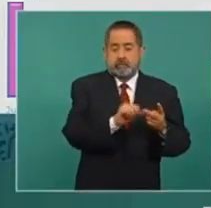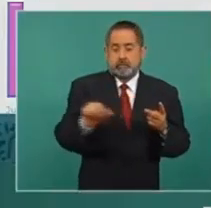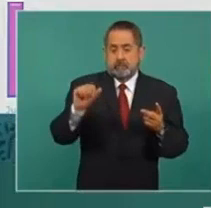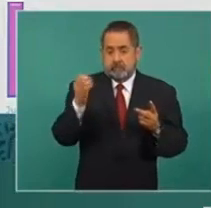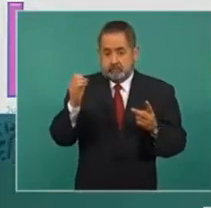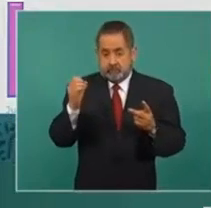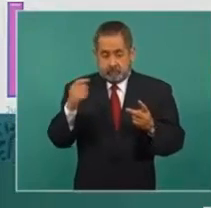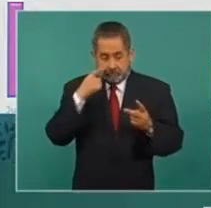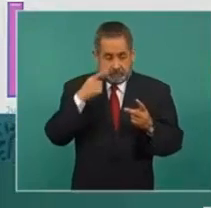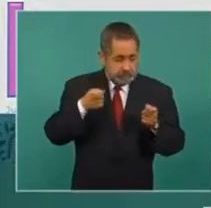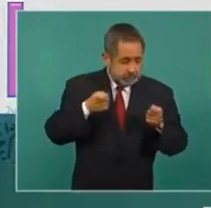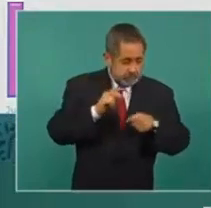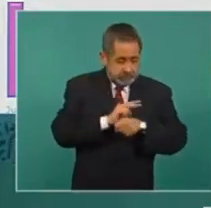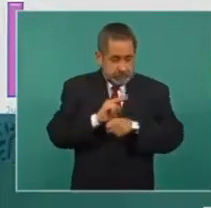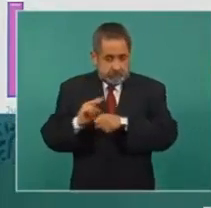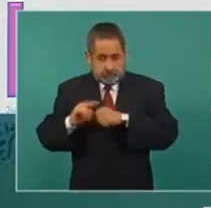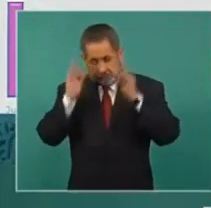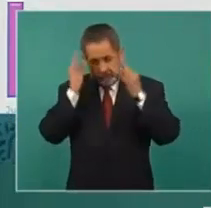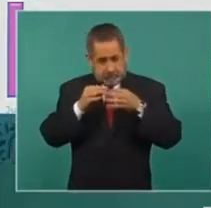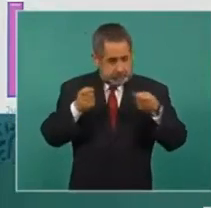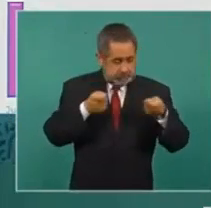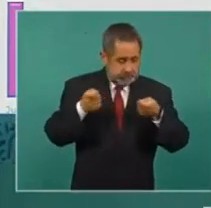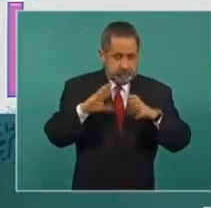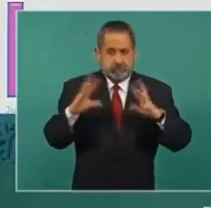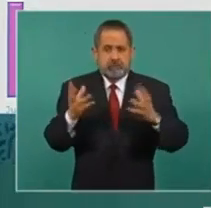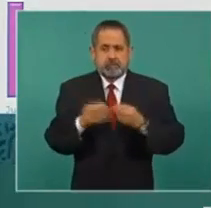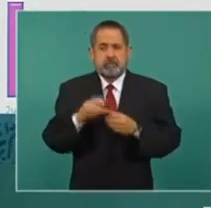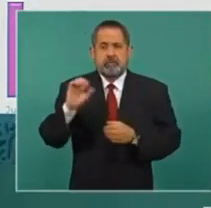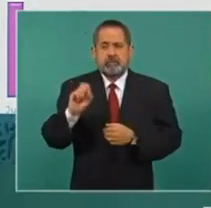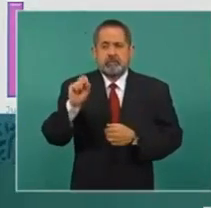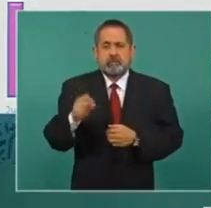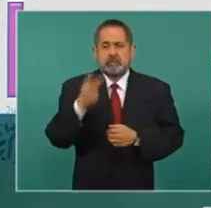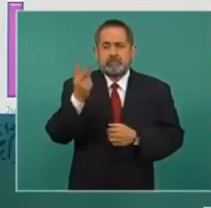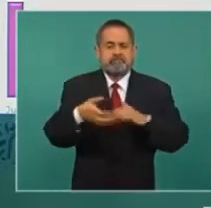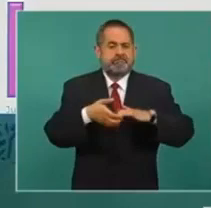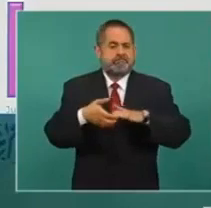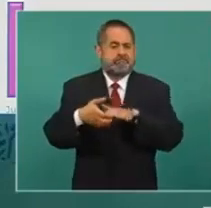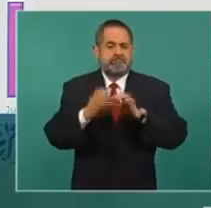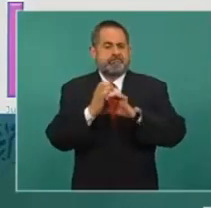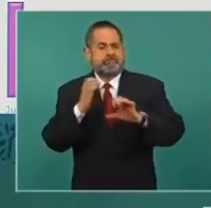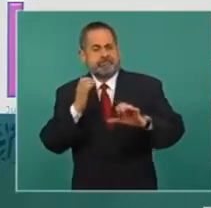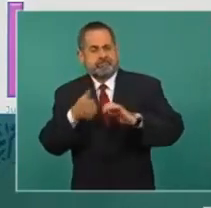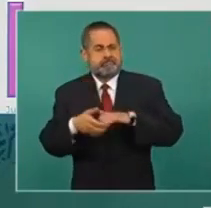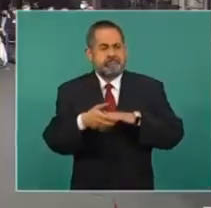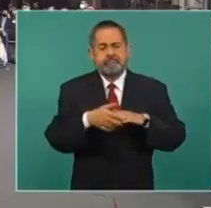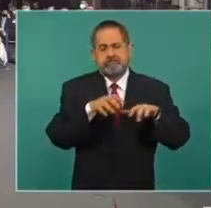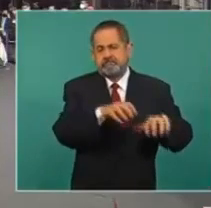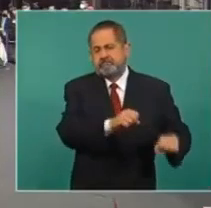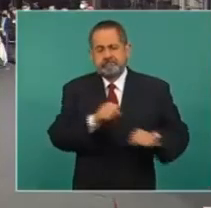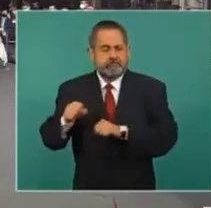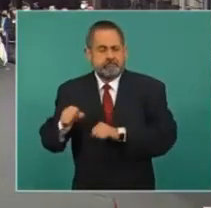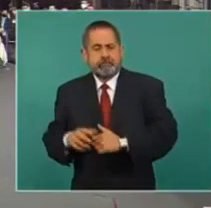el que se ha tenido el control de las aduanas, se llevan 62 autotanques asegurados.